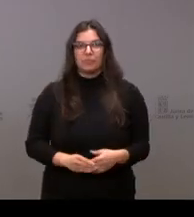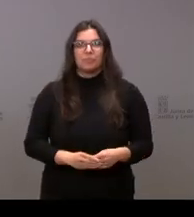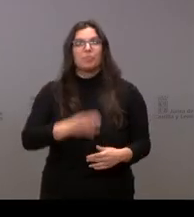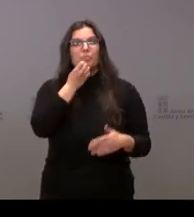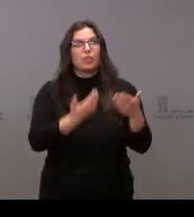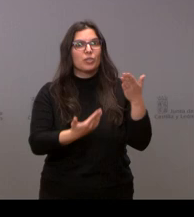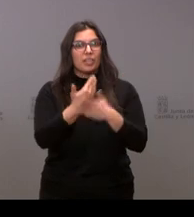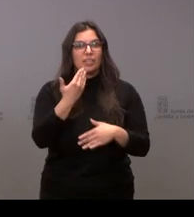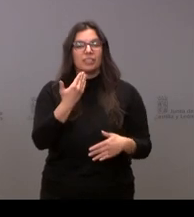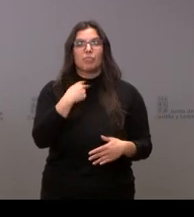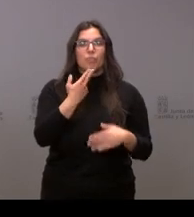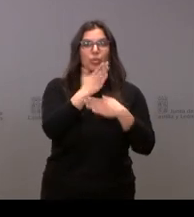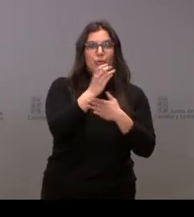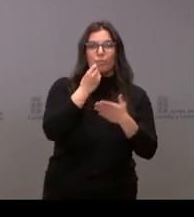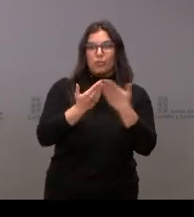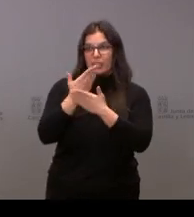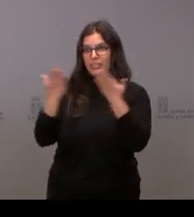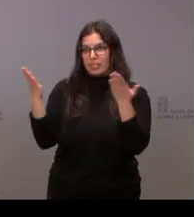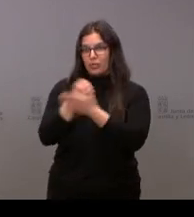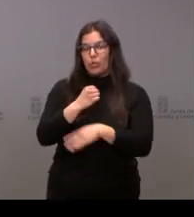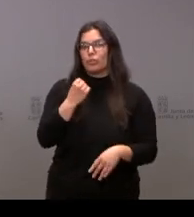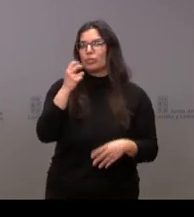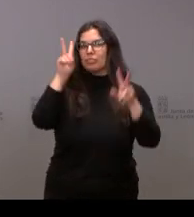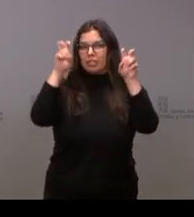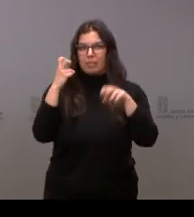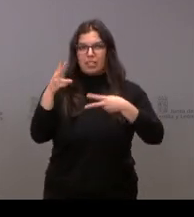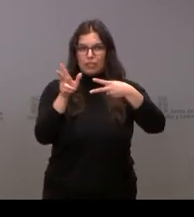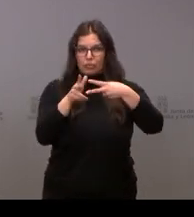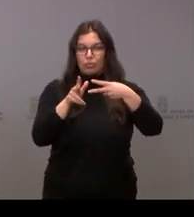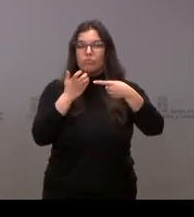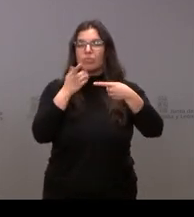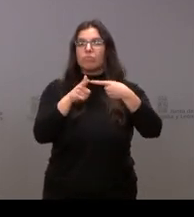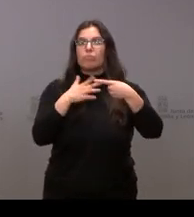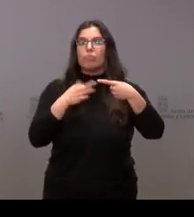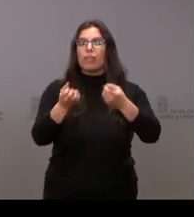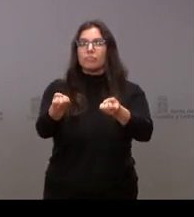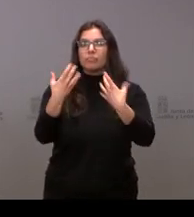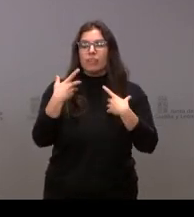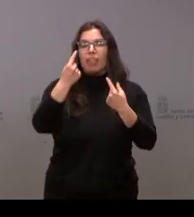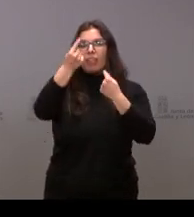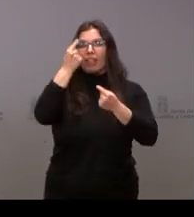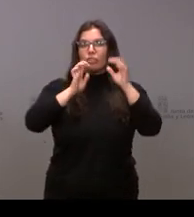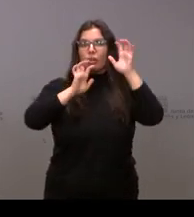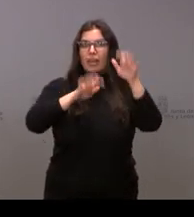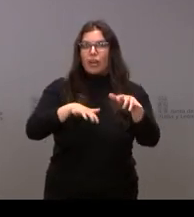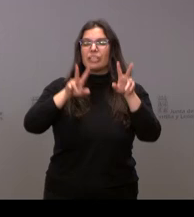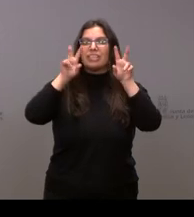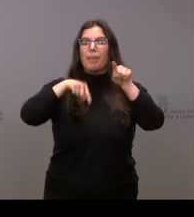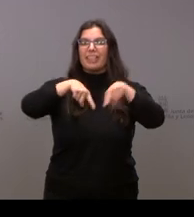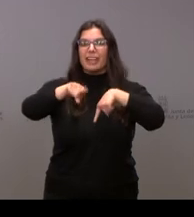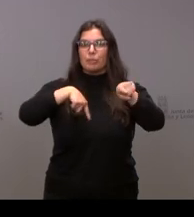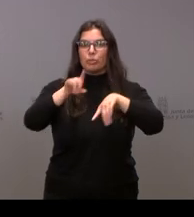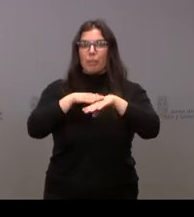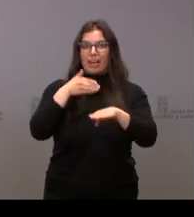Buenos días, portavoz, buenos días a todos. Dos cuestiones, si nos puede dar los datos de la provincia de León del transporte para